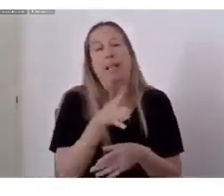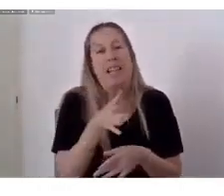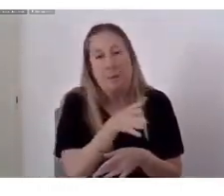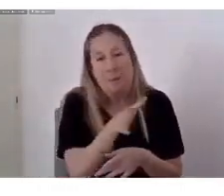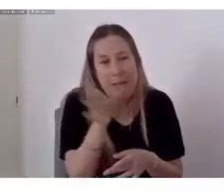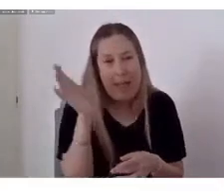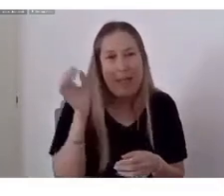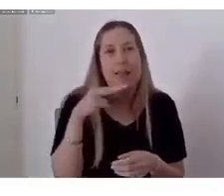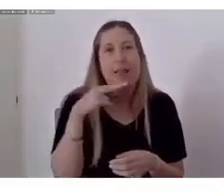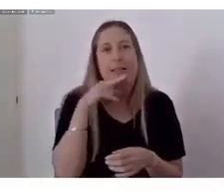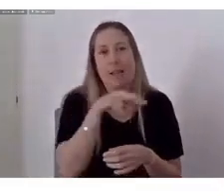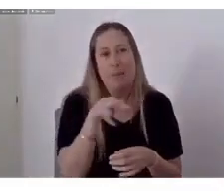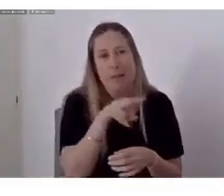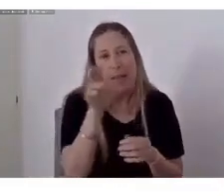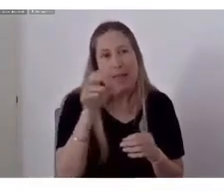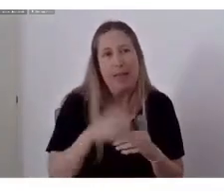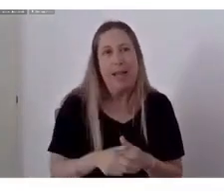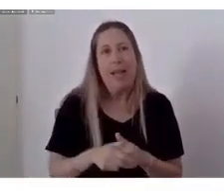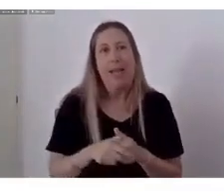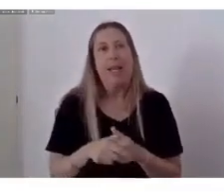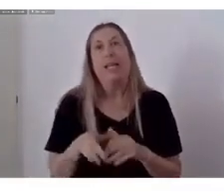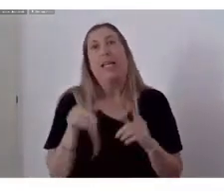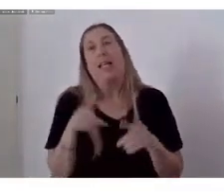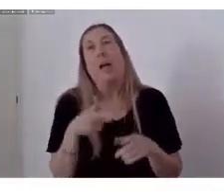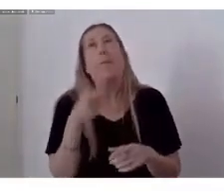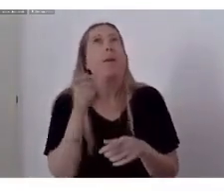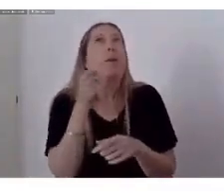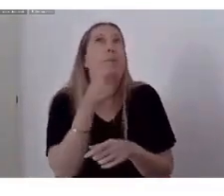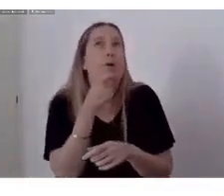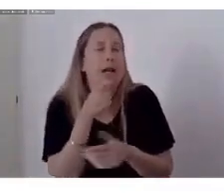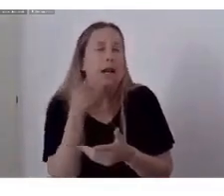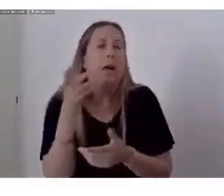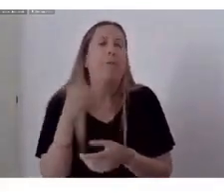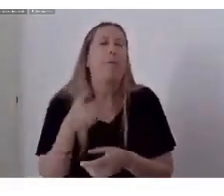birra Caliente La tuca Que quema El dedo